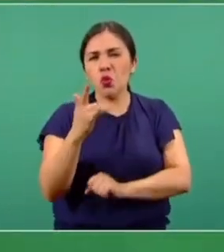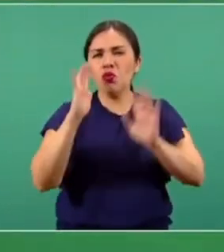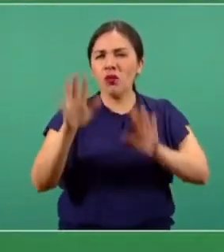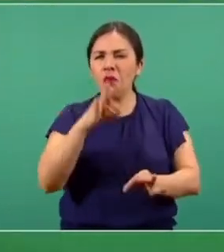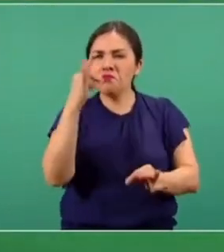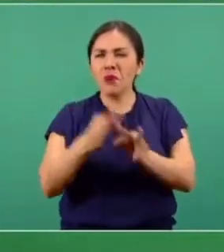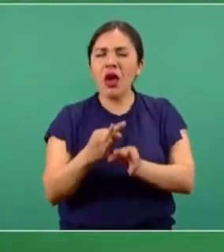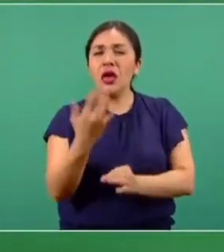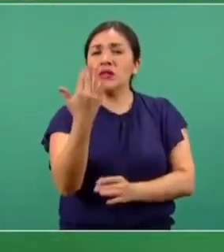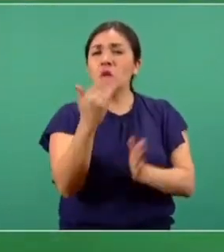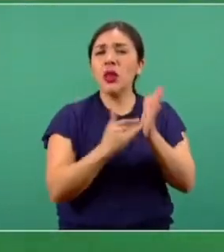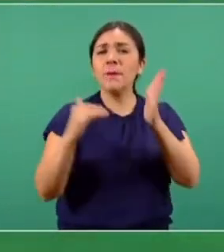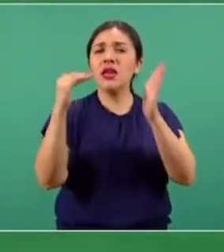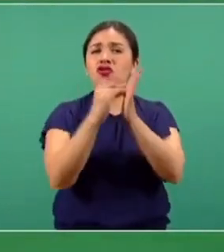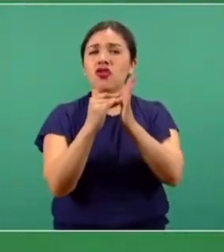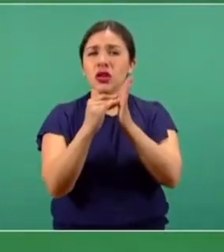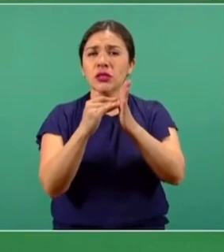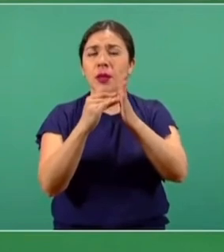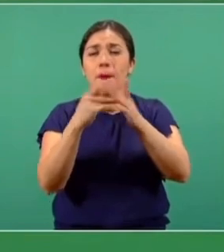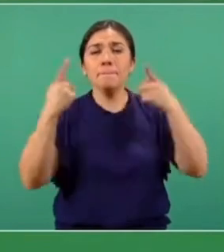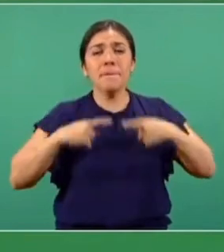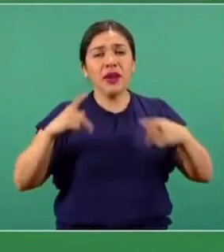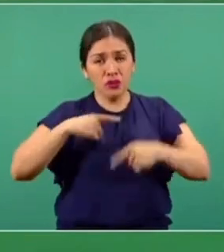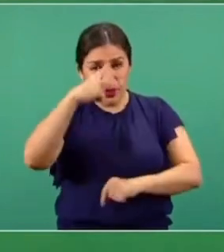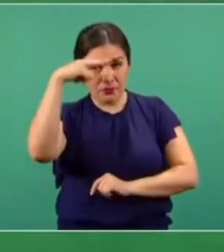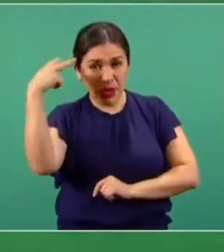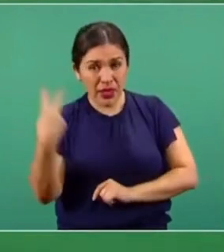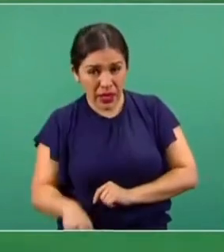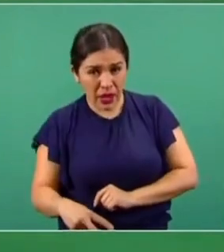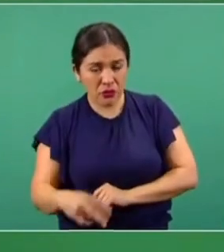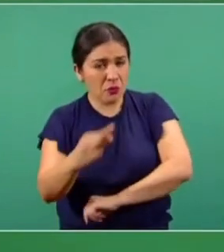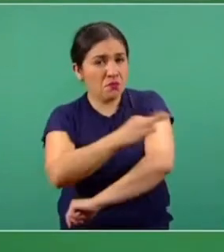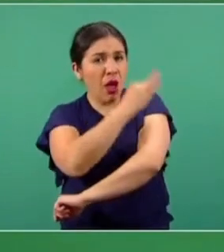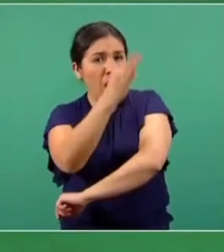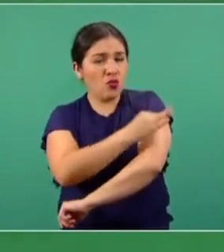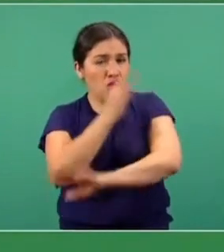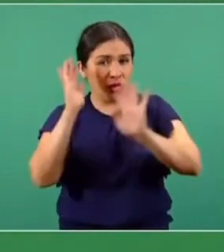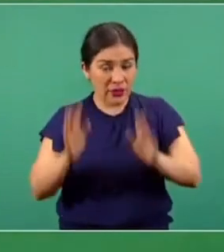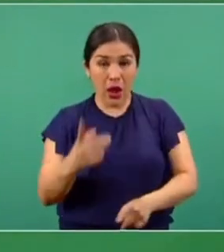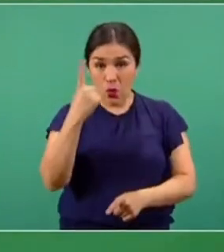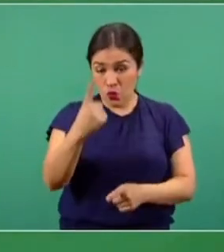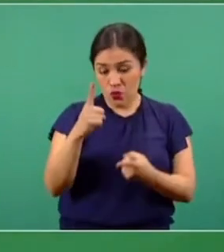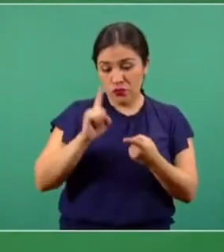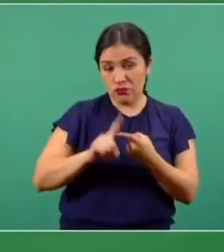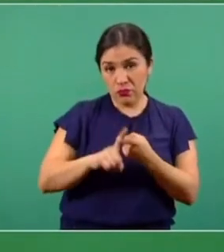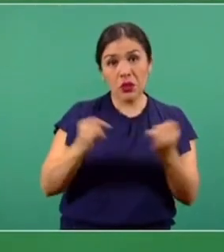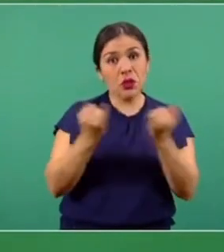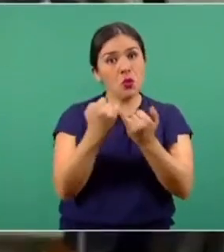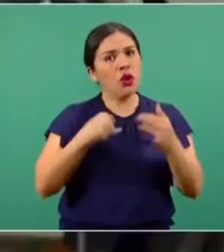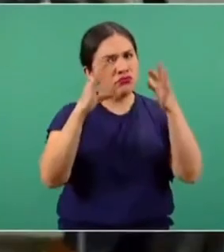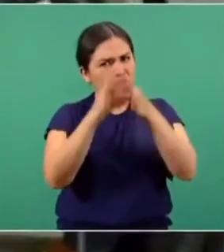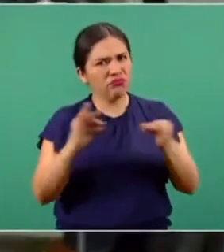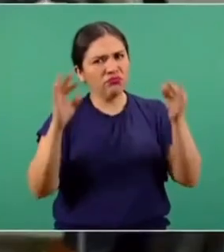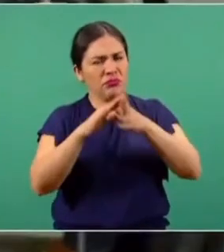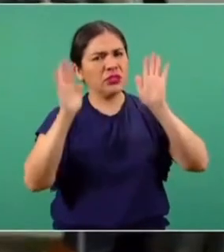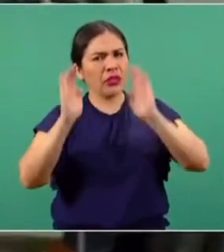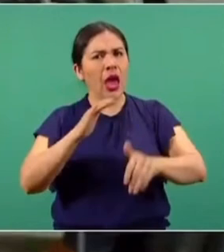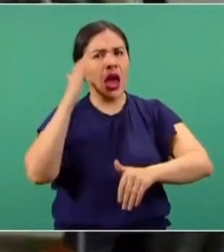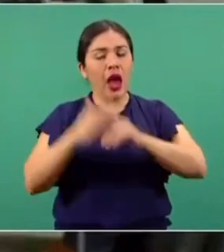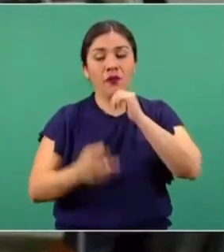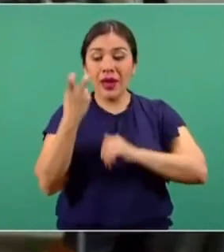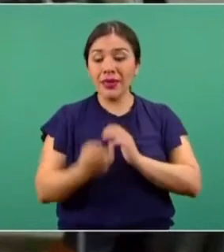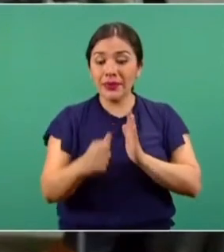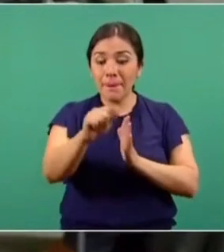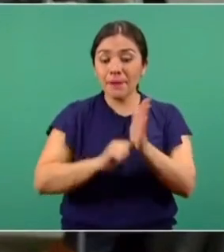tener ya vacunados a 50 millones de mexicanos. Ese es un dato. Así como dije que íbamos a terminar en